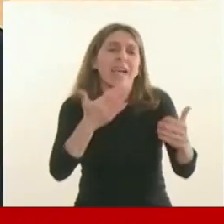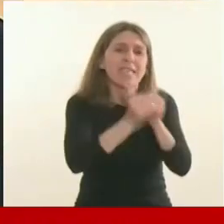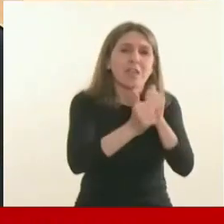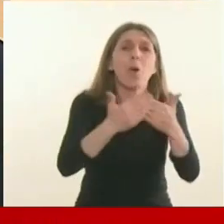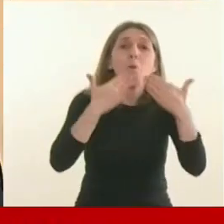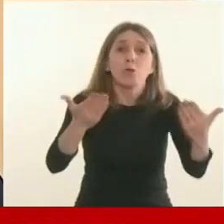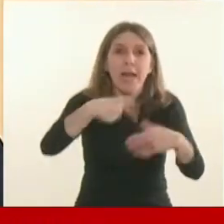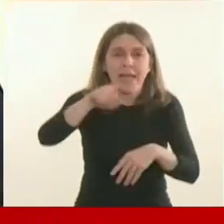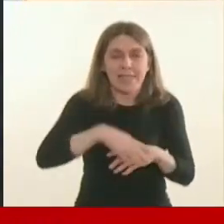Muchísimas gracias.